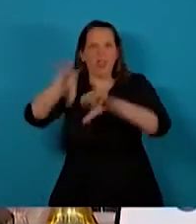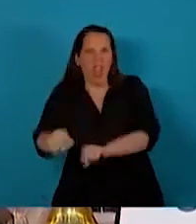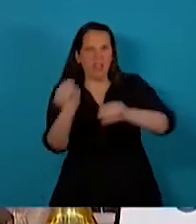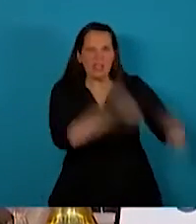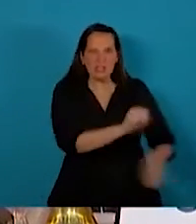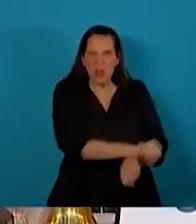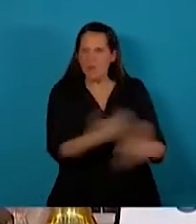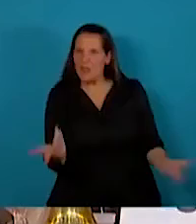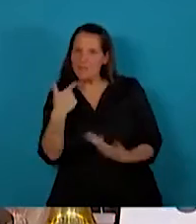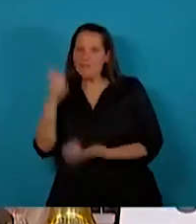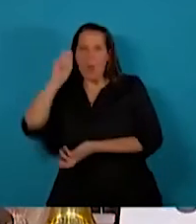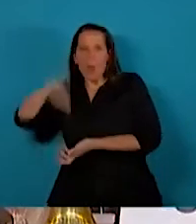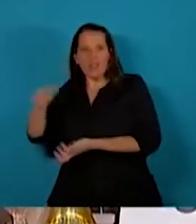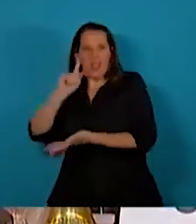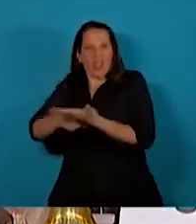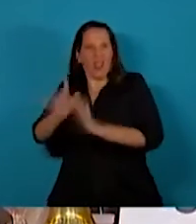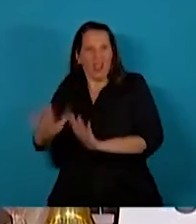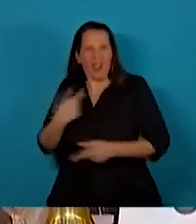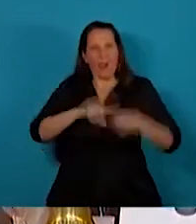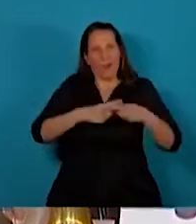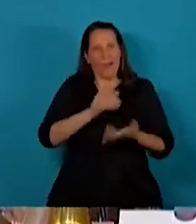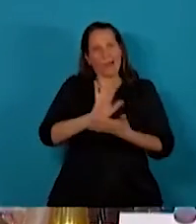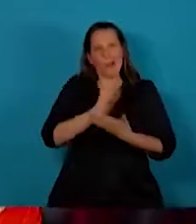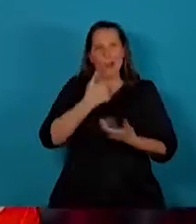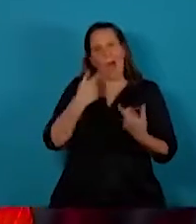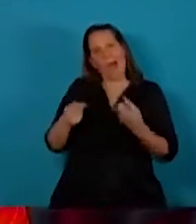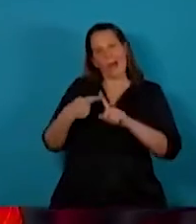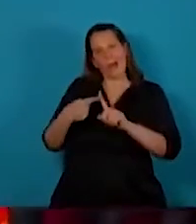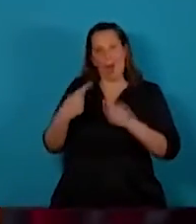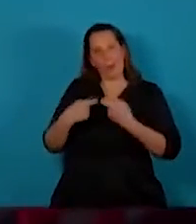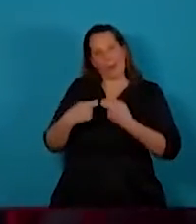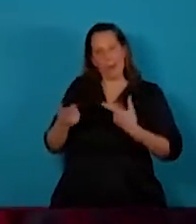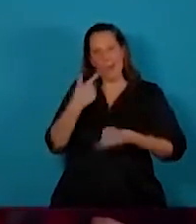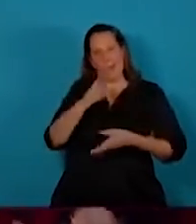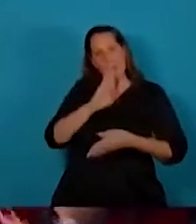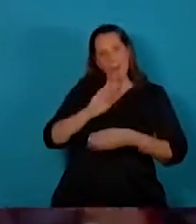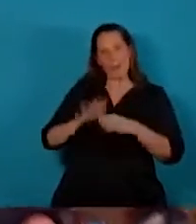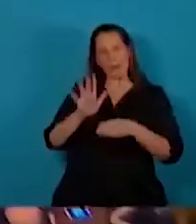inducidas por quienes gobiernan y silenciadas por cierta complacencia mediática.